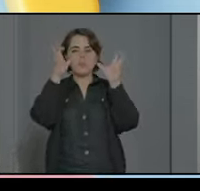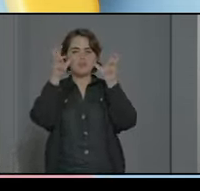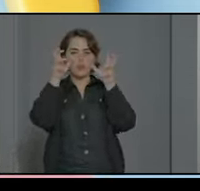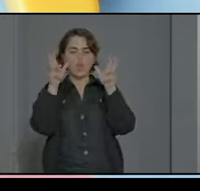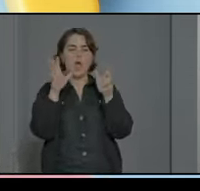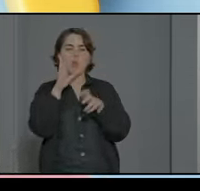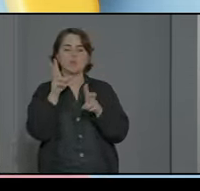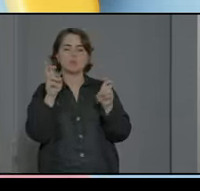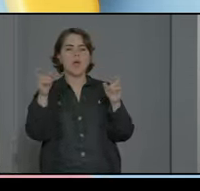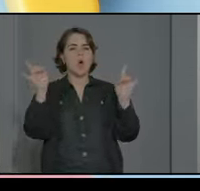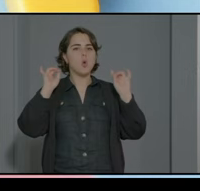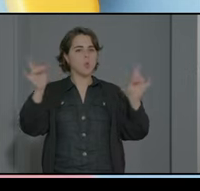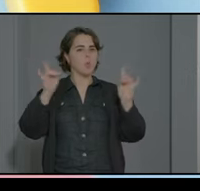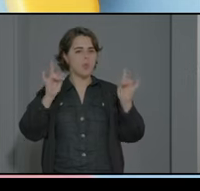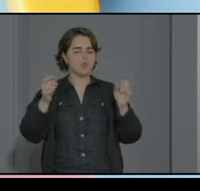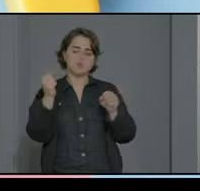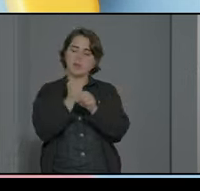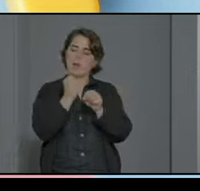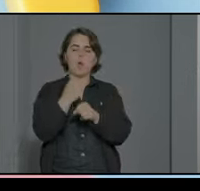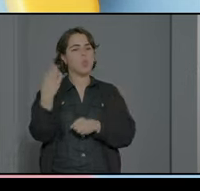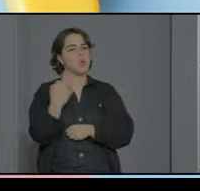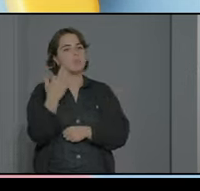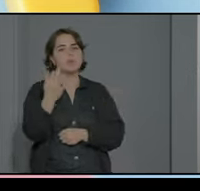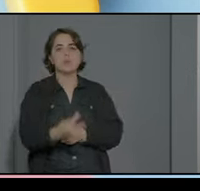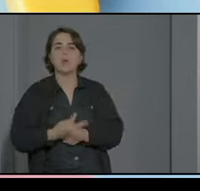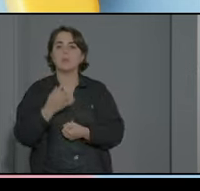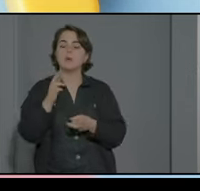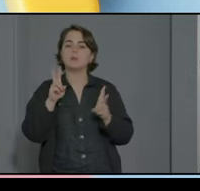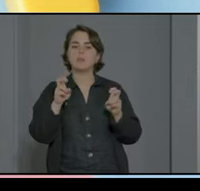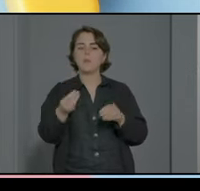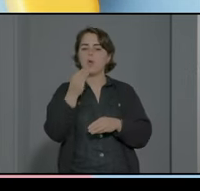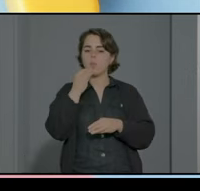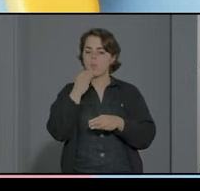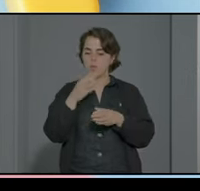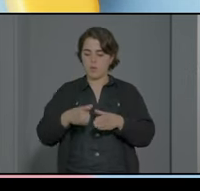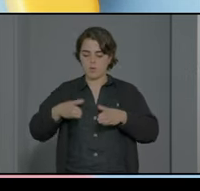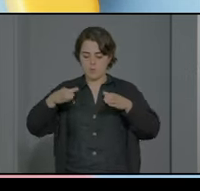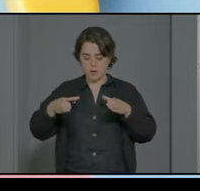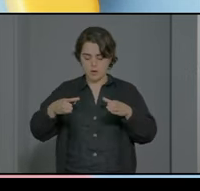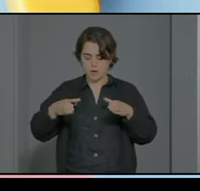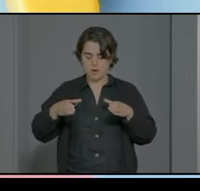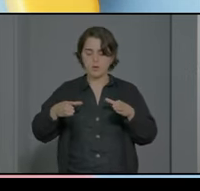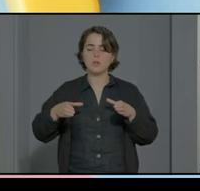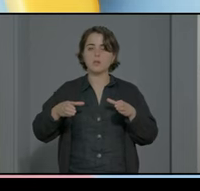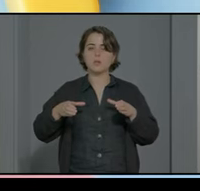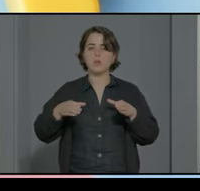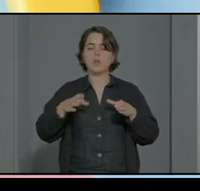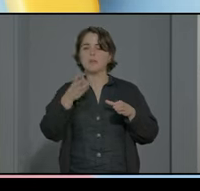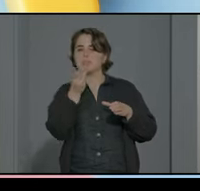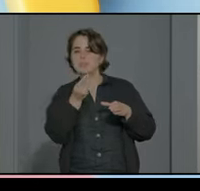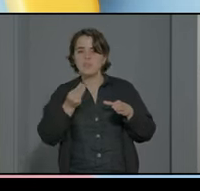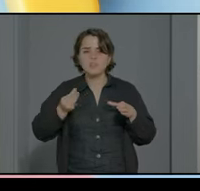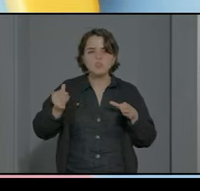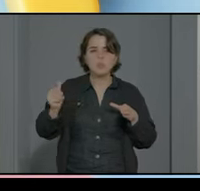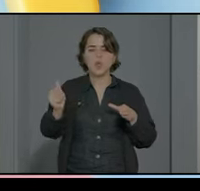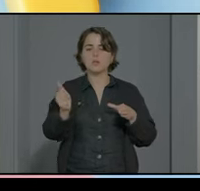el tema de los ruidos y también en cuanto a lo que es el alimento propiamente dicho tanto las texturas como los